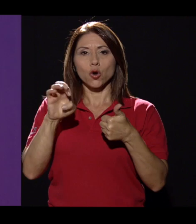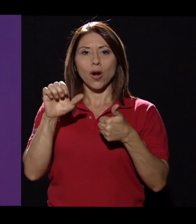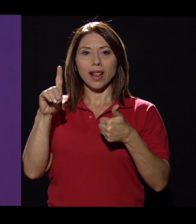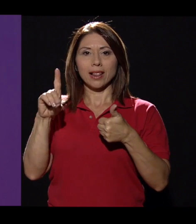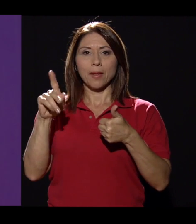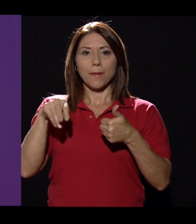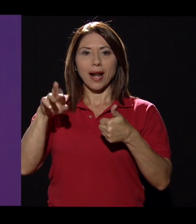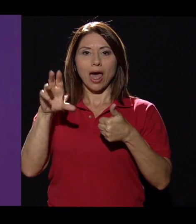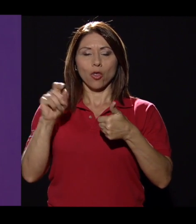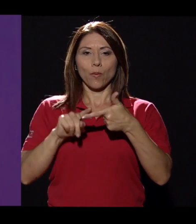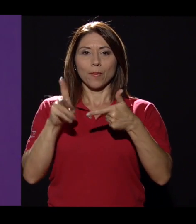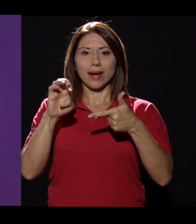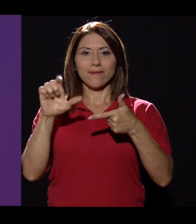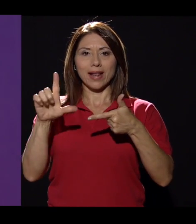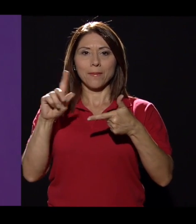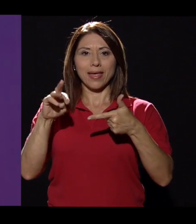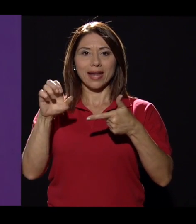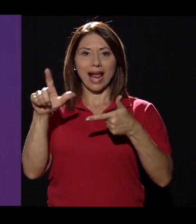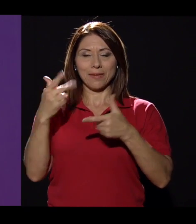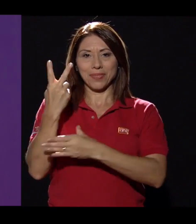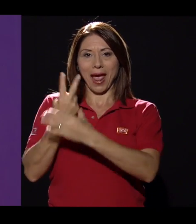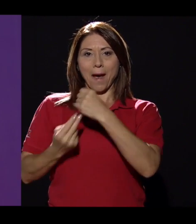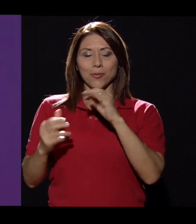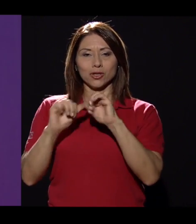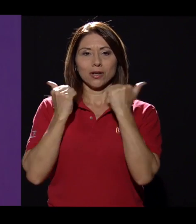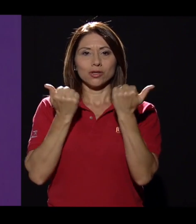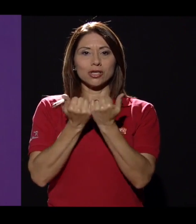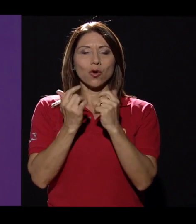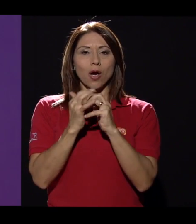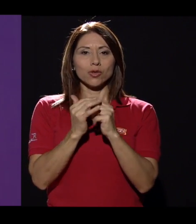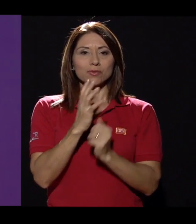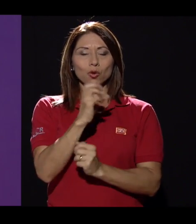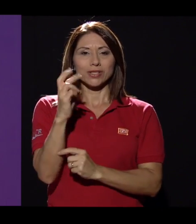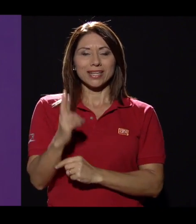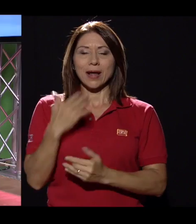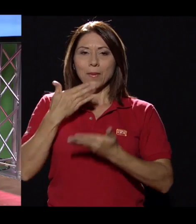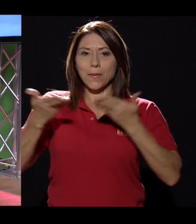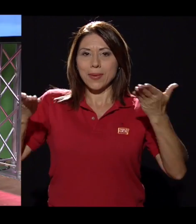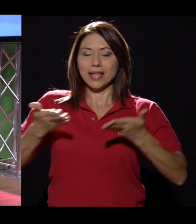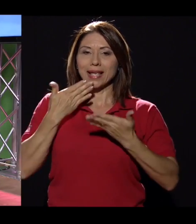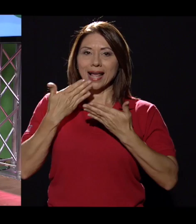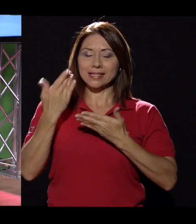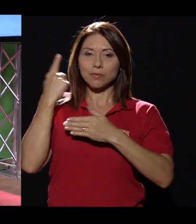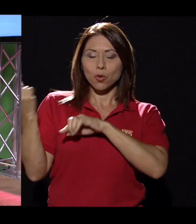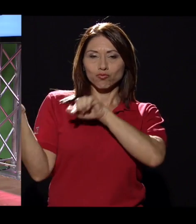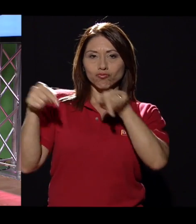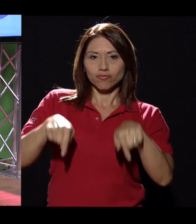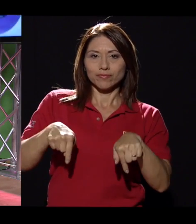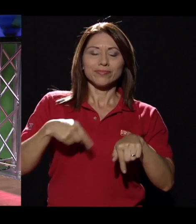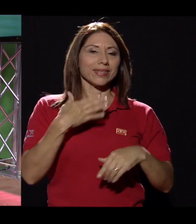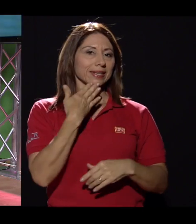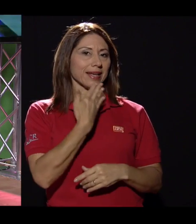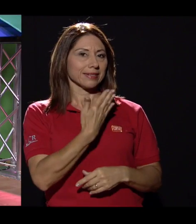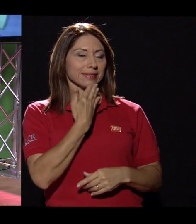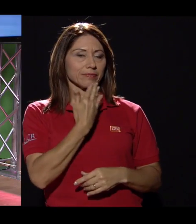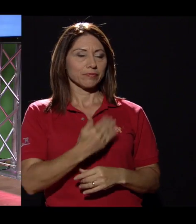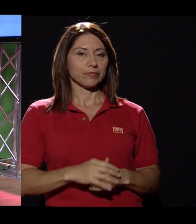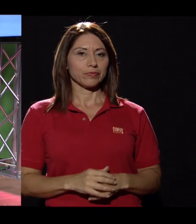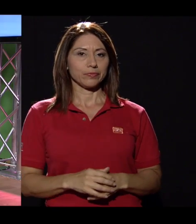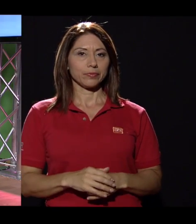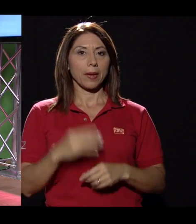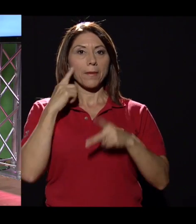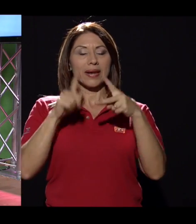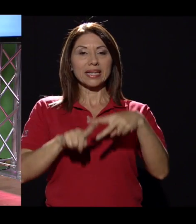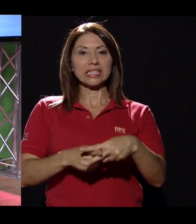acompañan Ronald Prado y Maribel Madrigal, ambos miembros de la Asociación Autismo Costa Rica. Bienvenidos y muchas gracias por acompañarnos. Para